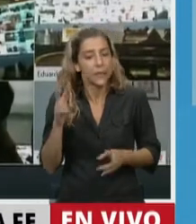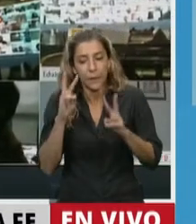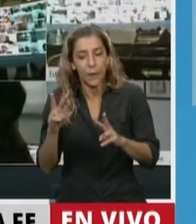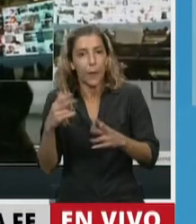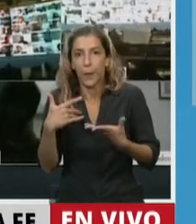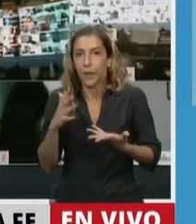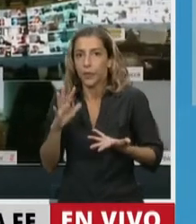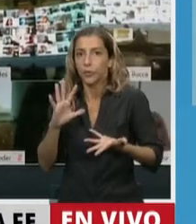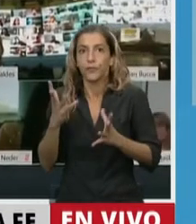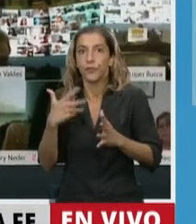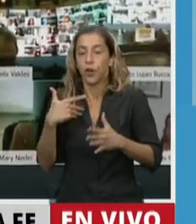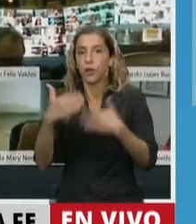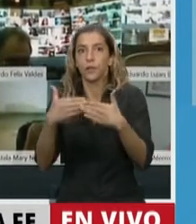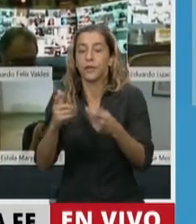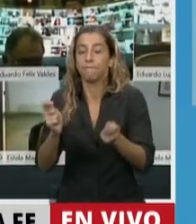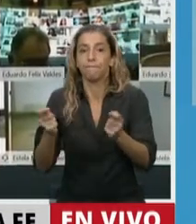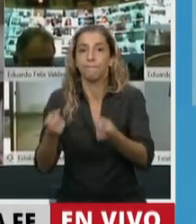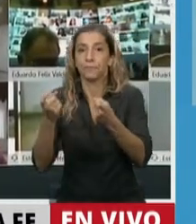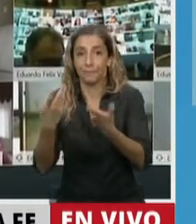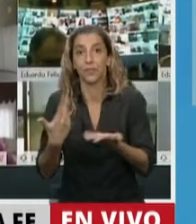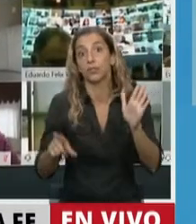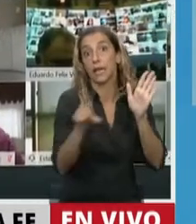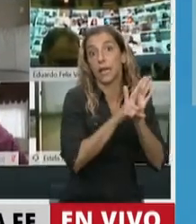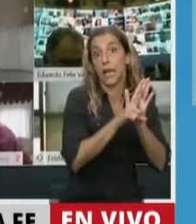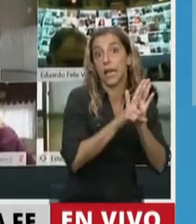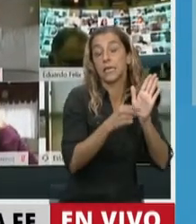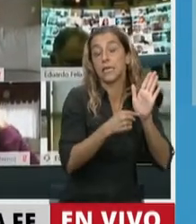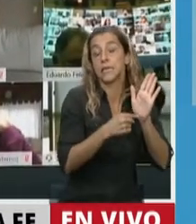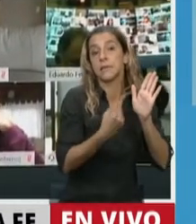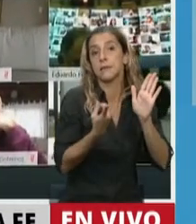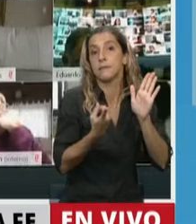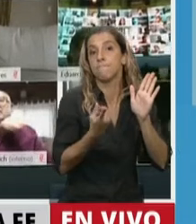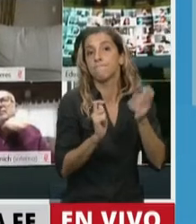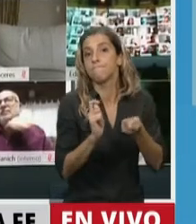inexorable y que la norma y que la ley y que lo que nosotros estamos haciendo en este momento,